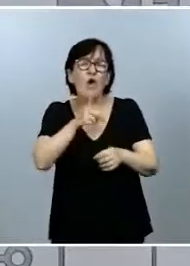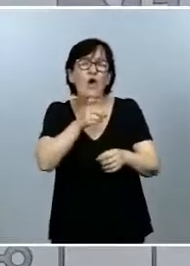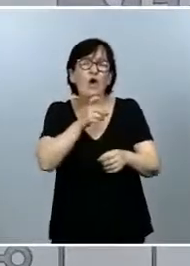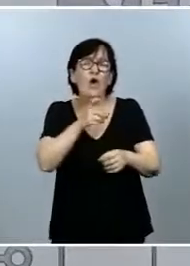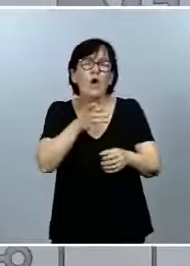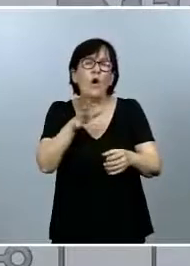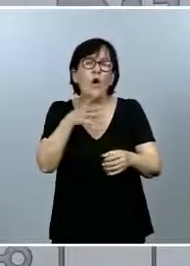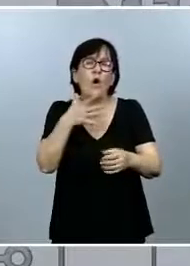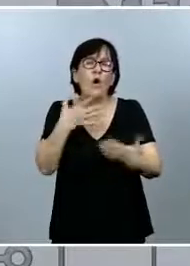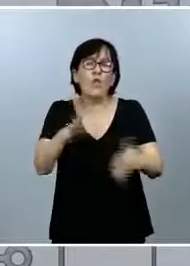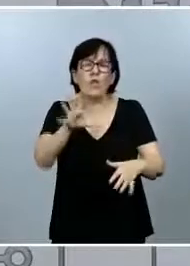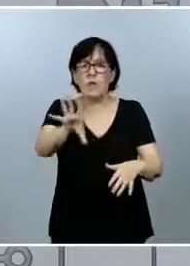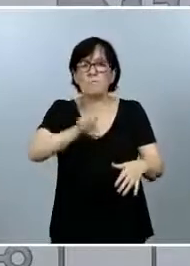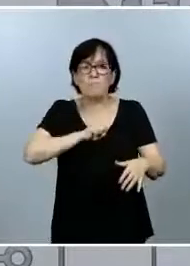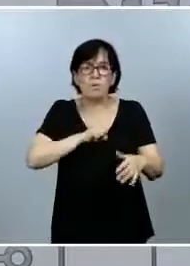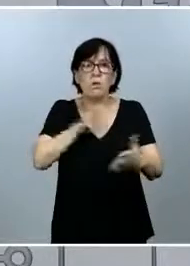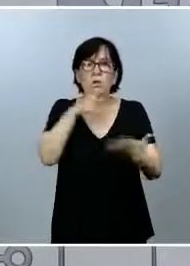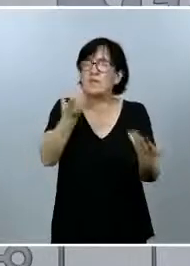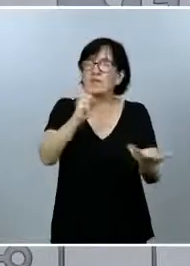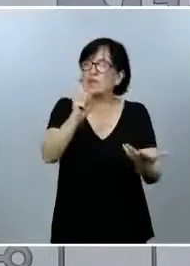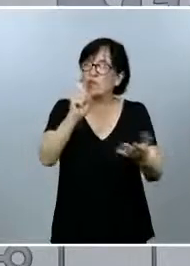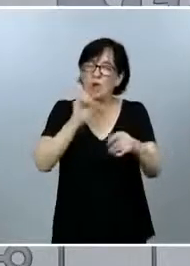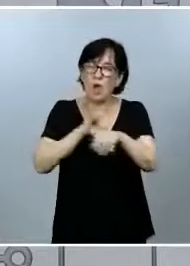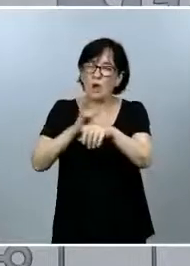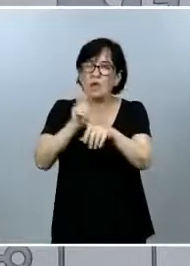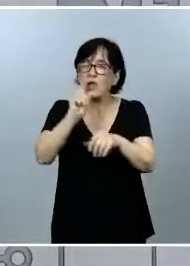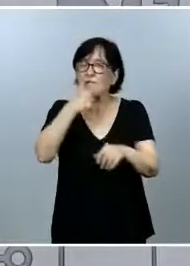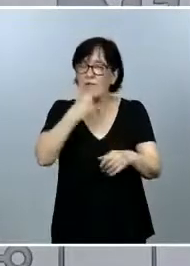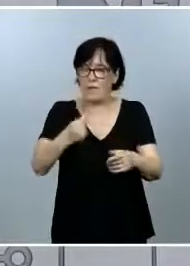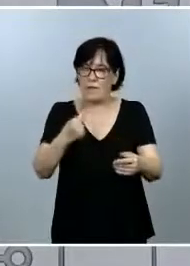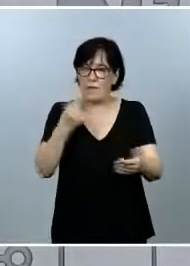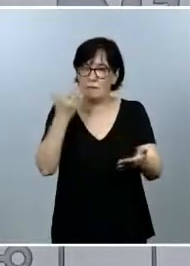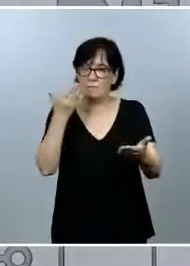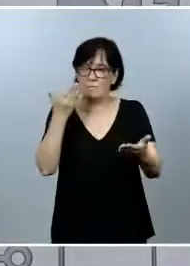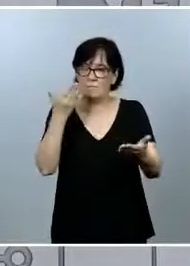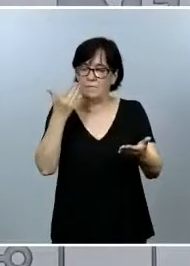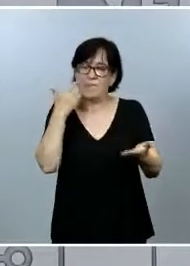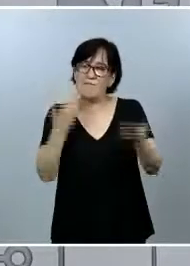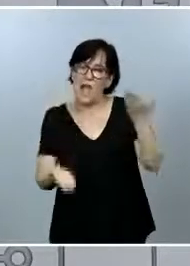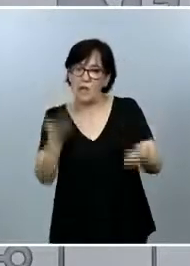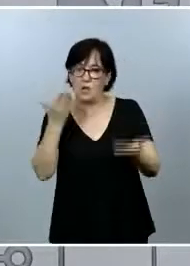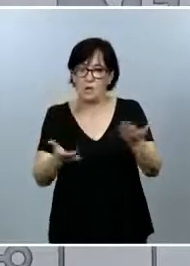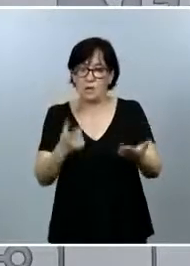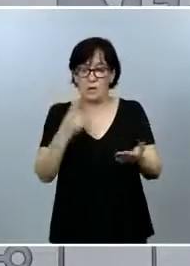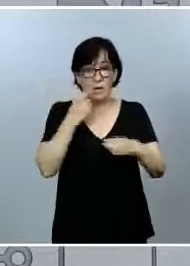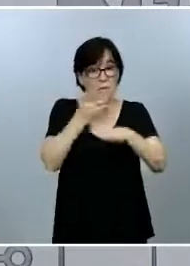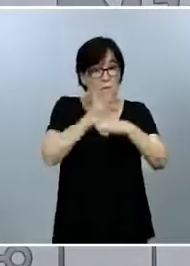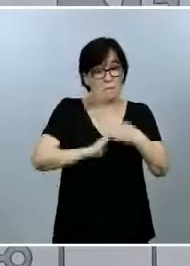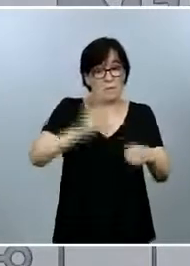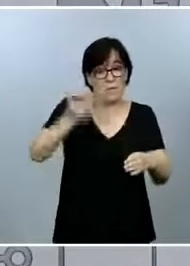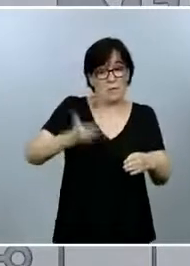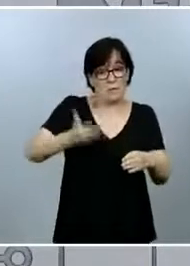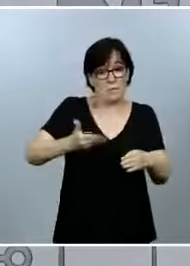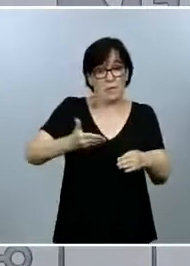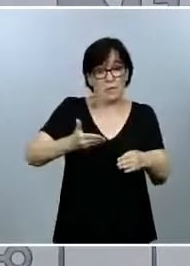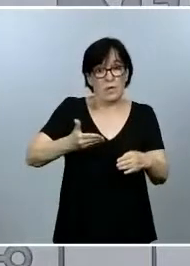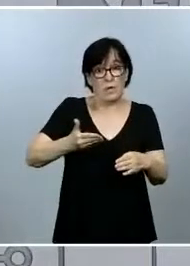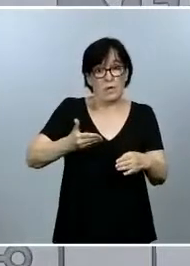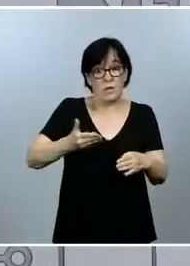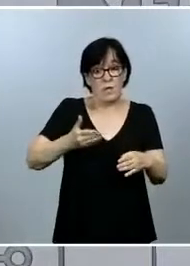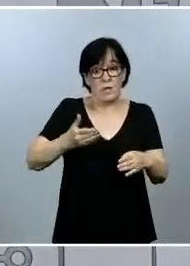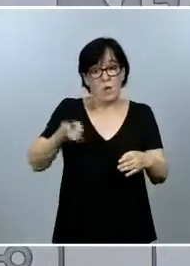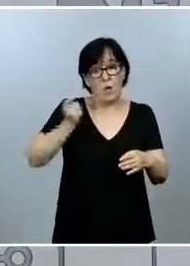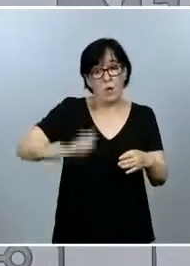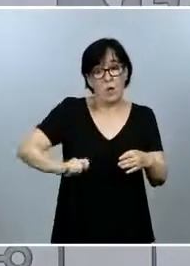es muy orientativo y que no es fácil de valorar, sabemos que una parte importante de los profesionales